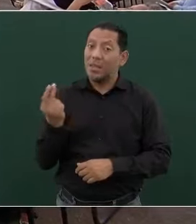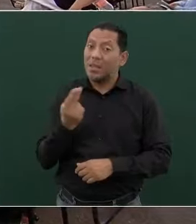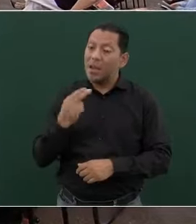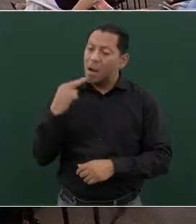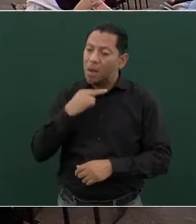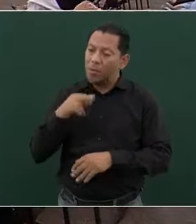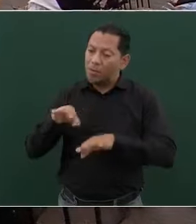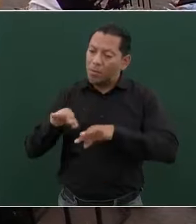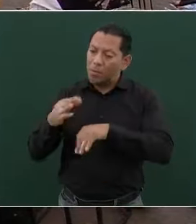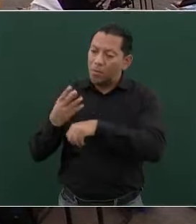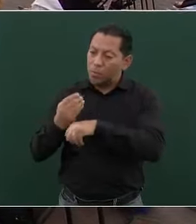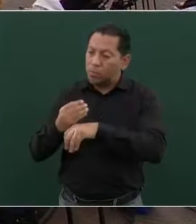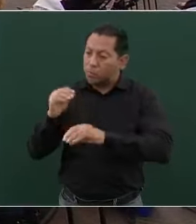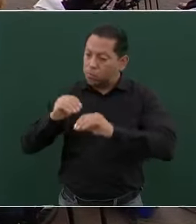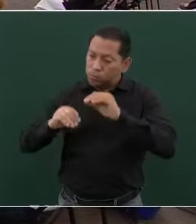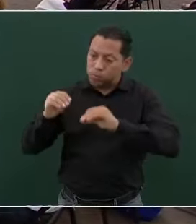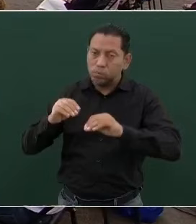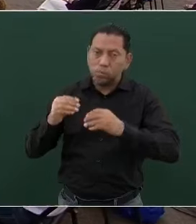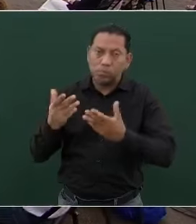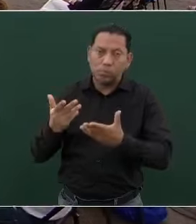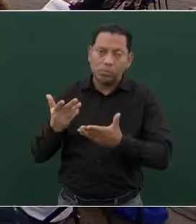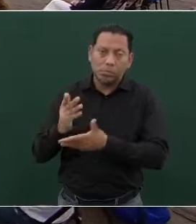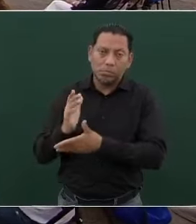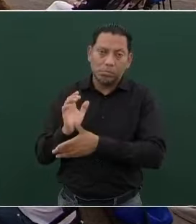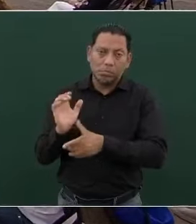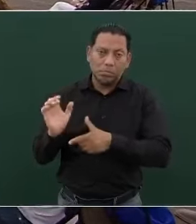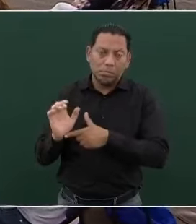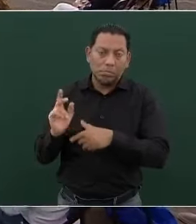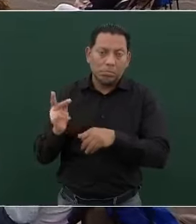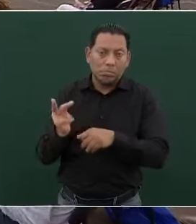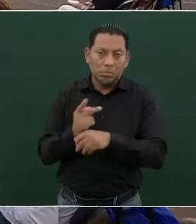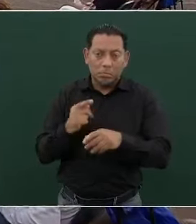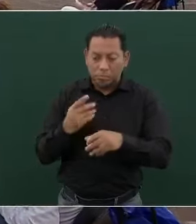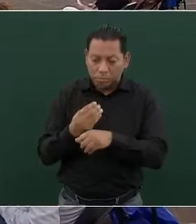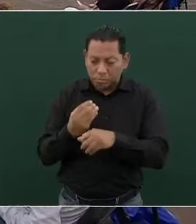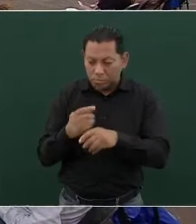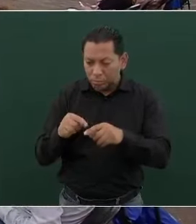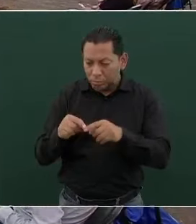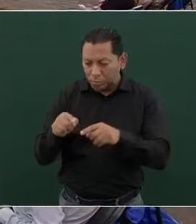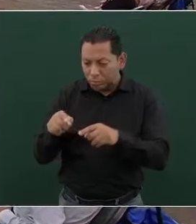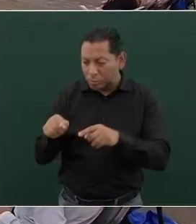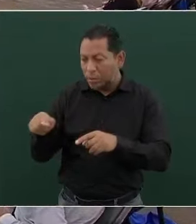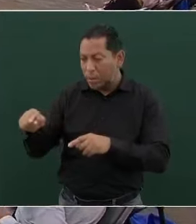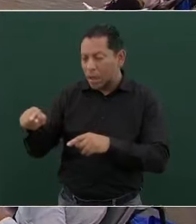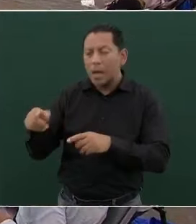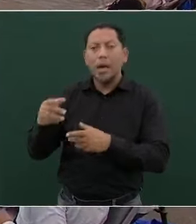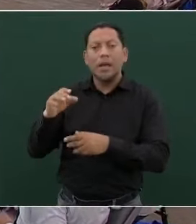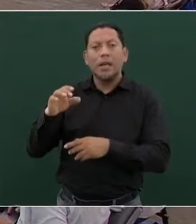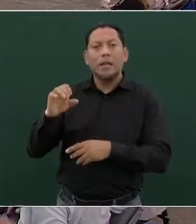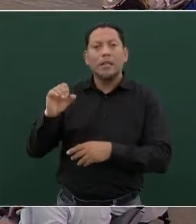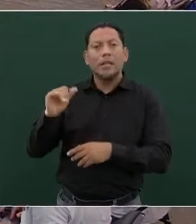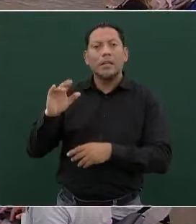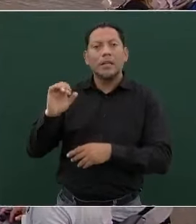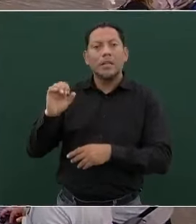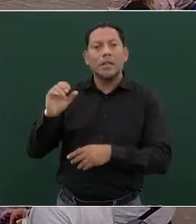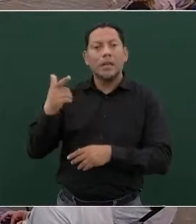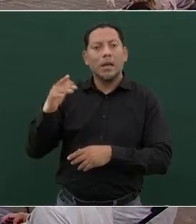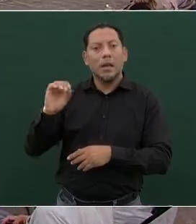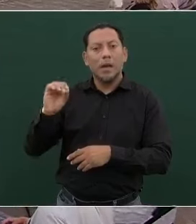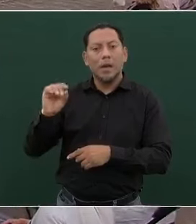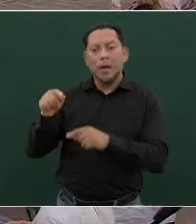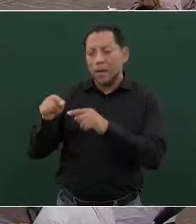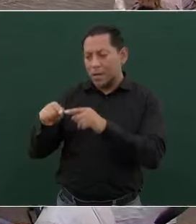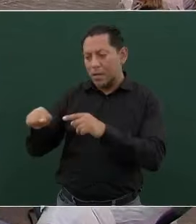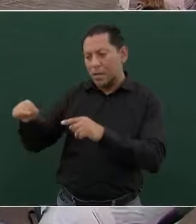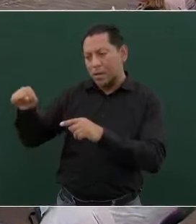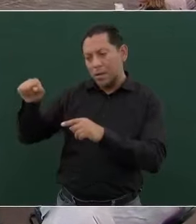avanzar, pues se hizo hacia Escárcega y más